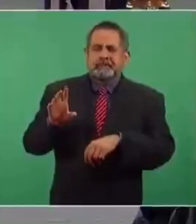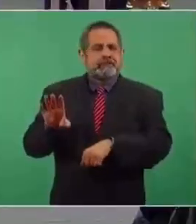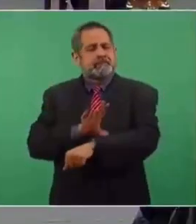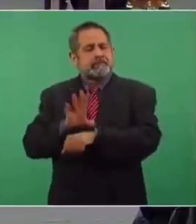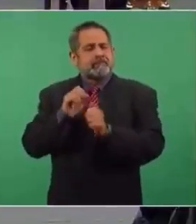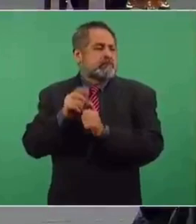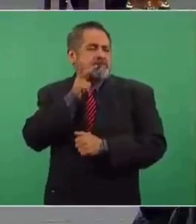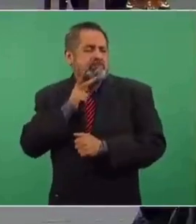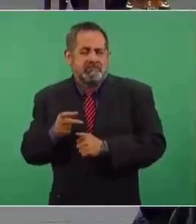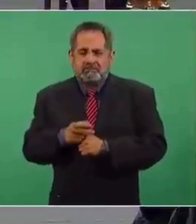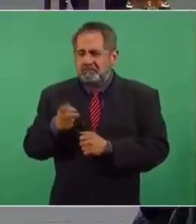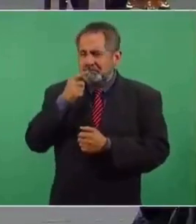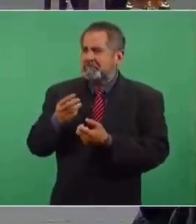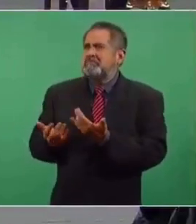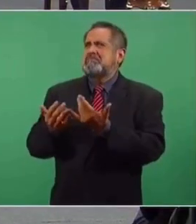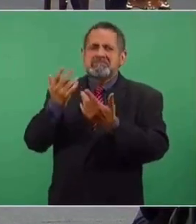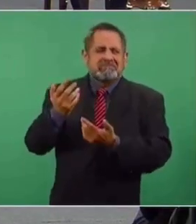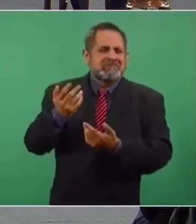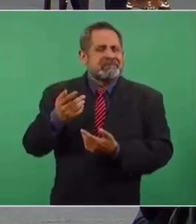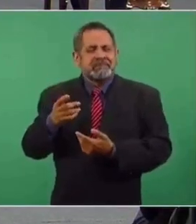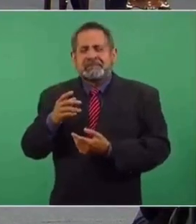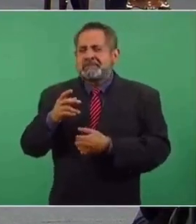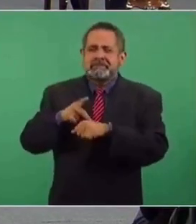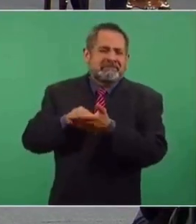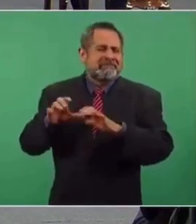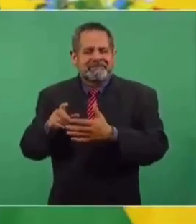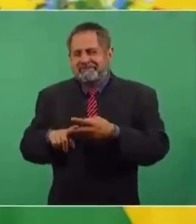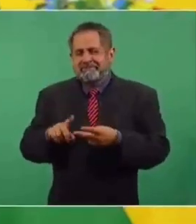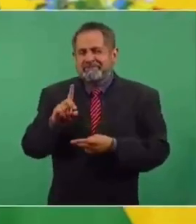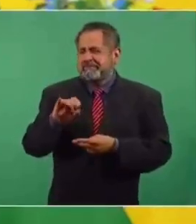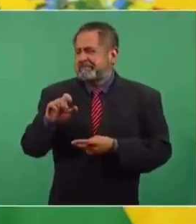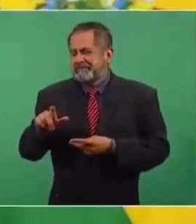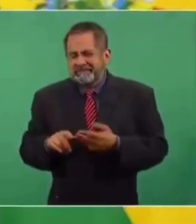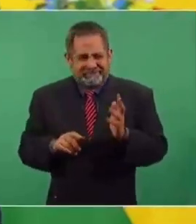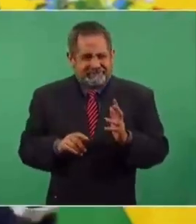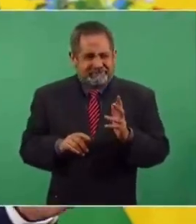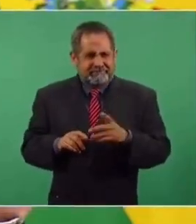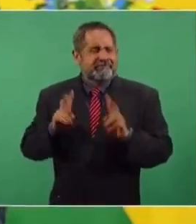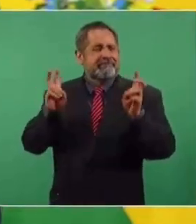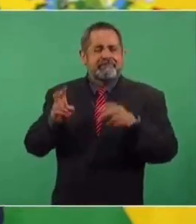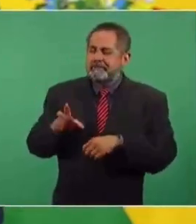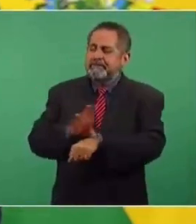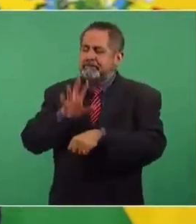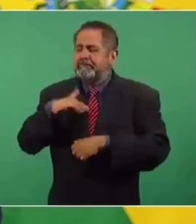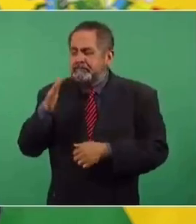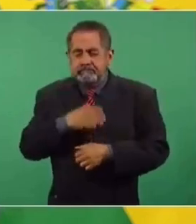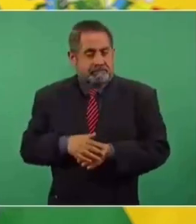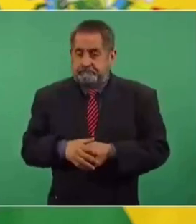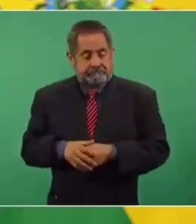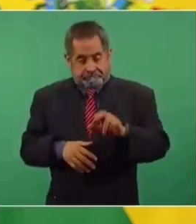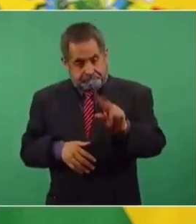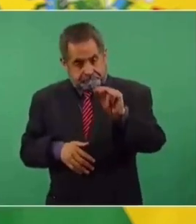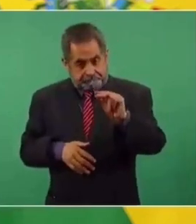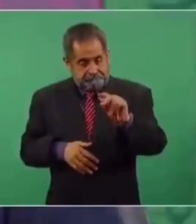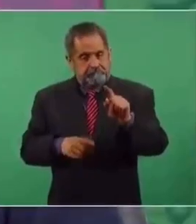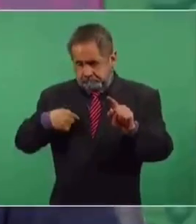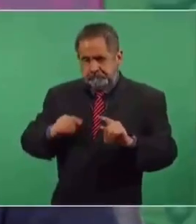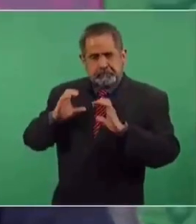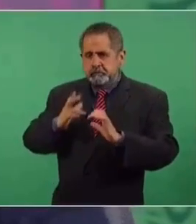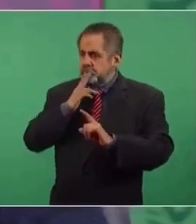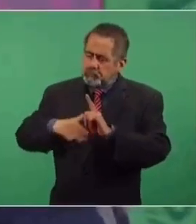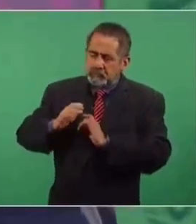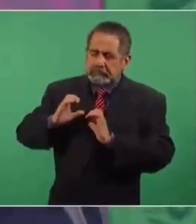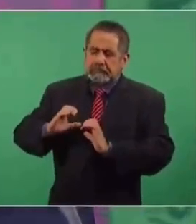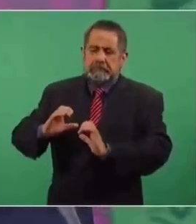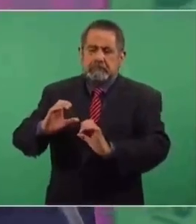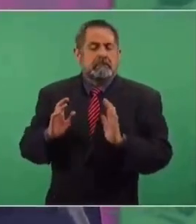como el combustóleo, el carbón, el diésel, energías sucias. Entonces, pues no, estamos cuidando la